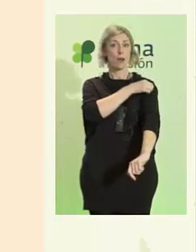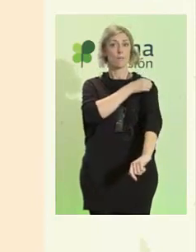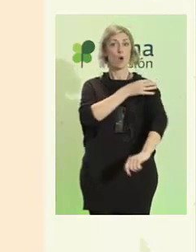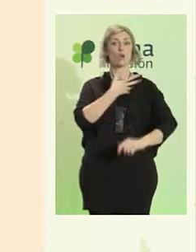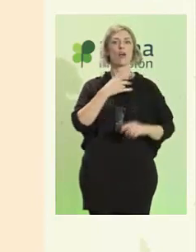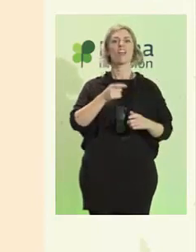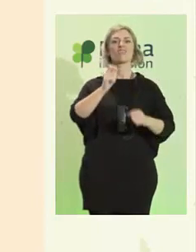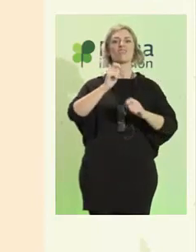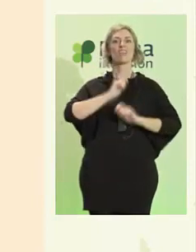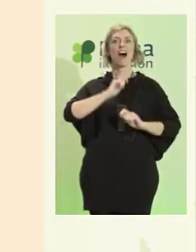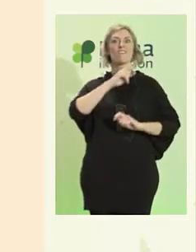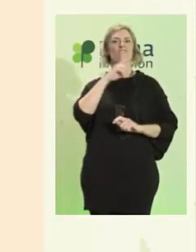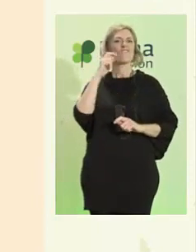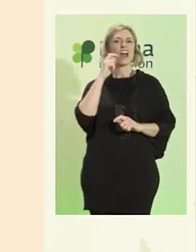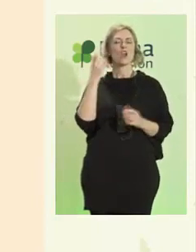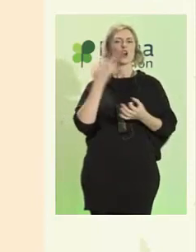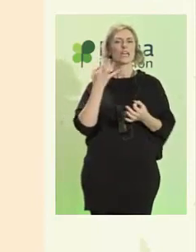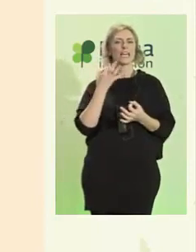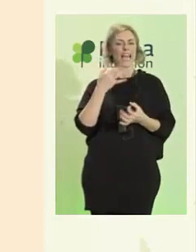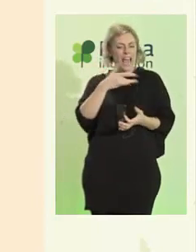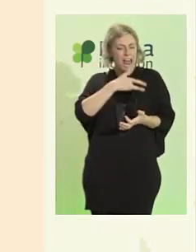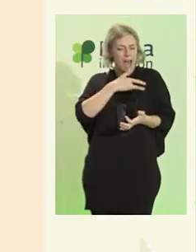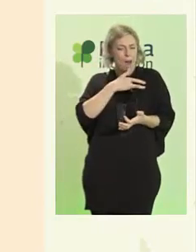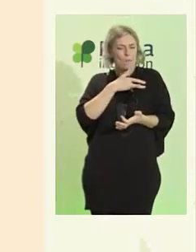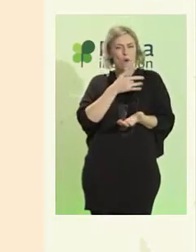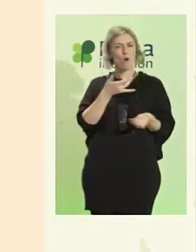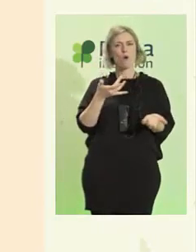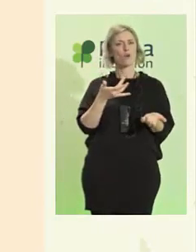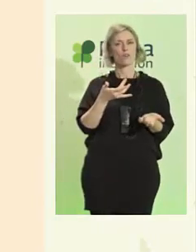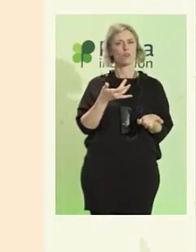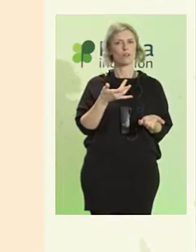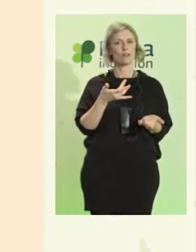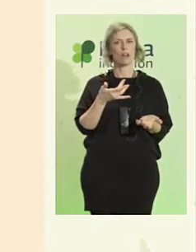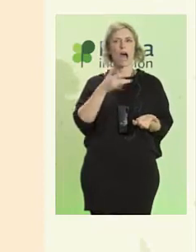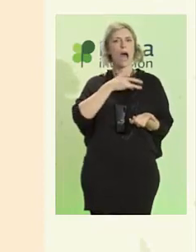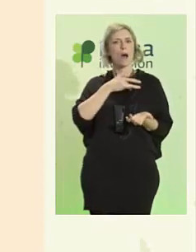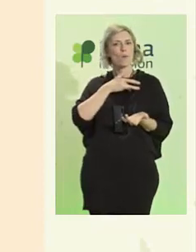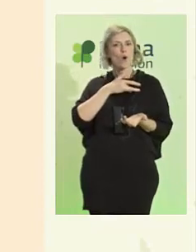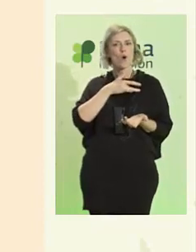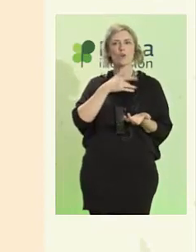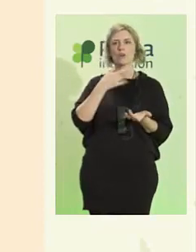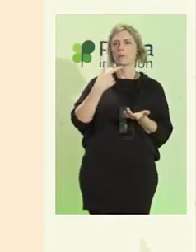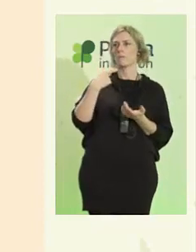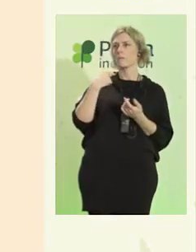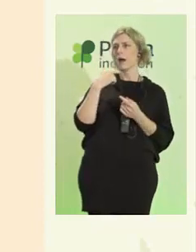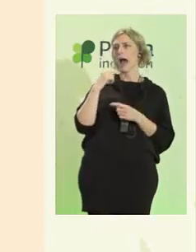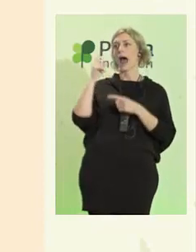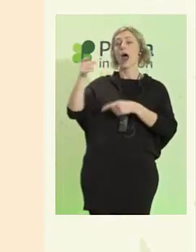por nosotros mismos, el amor propio, el amor de los unos a los otros.